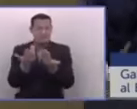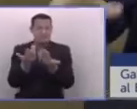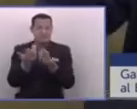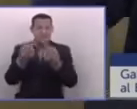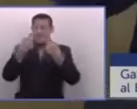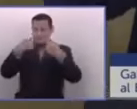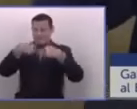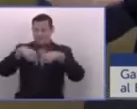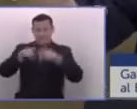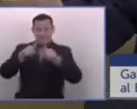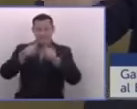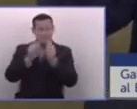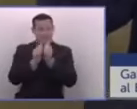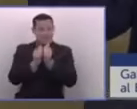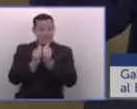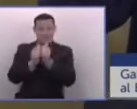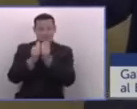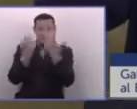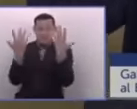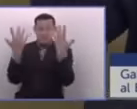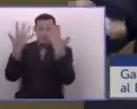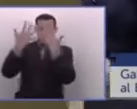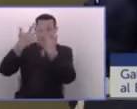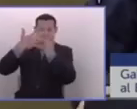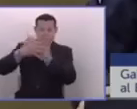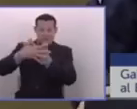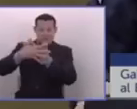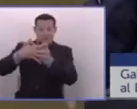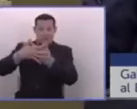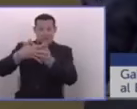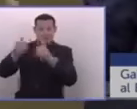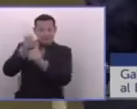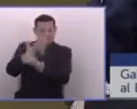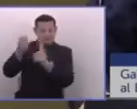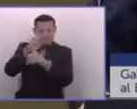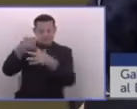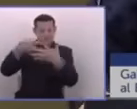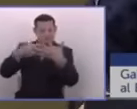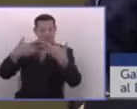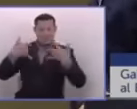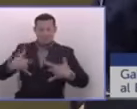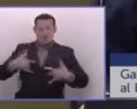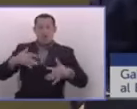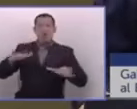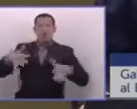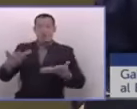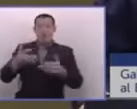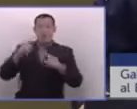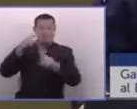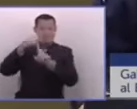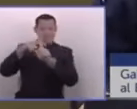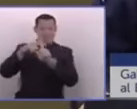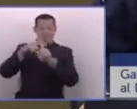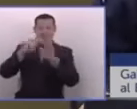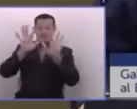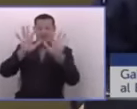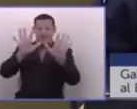Siempre caminaron con la sombra de los abusos de los derechos. ¿Y cómo es que tenemos más de 16.000 capturados